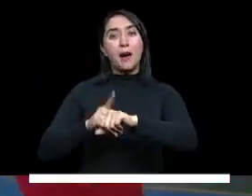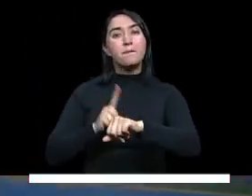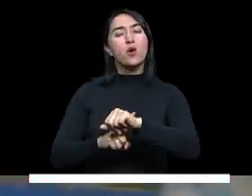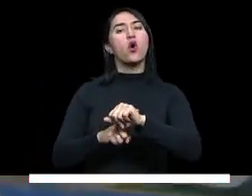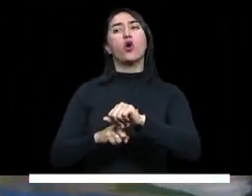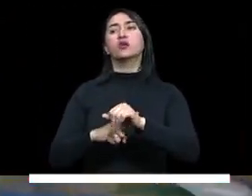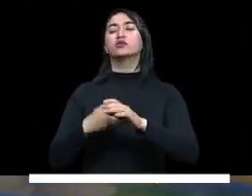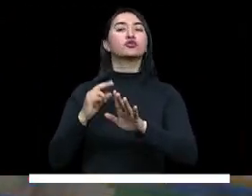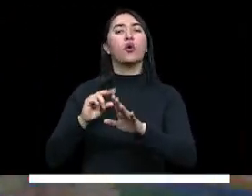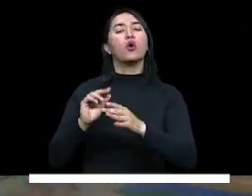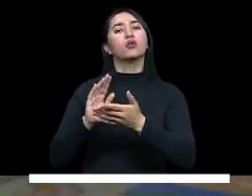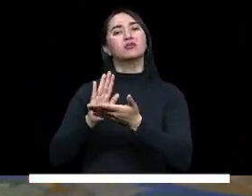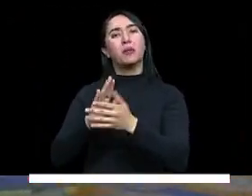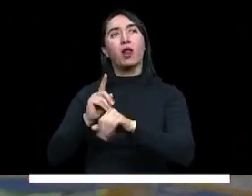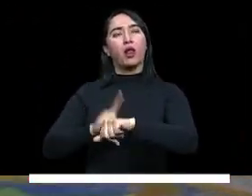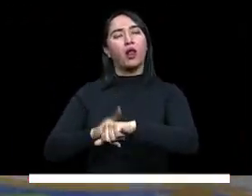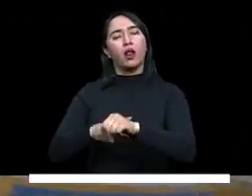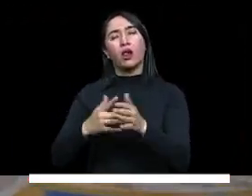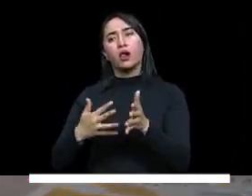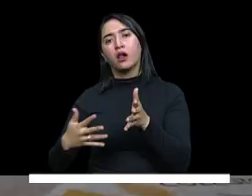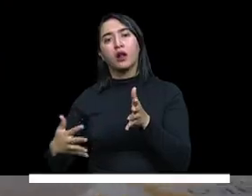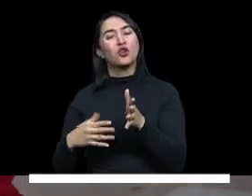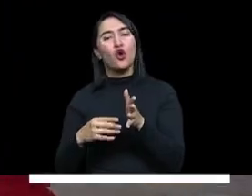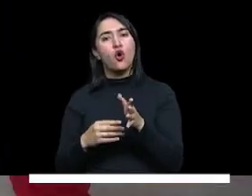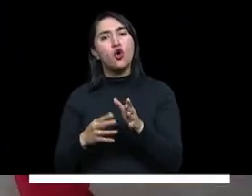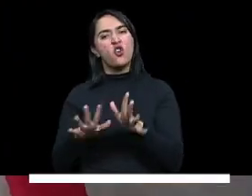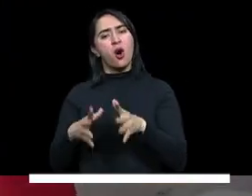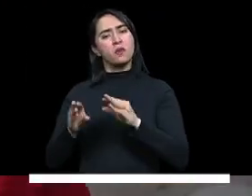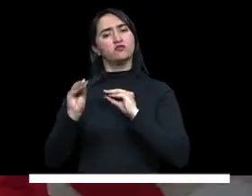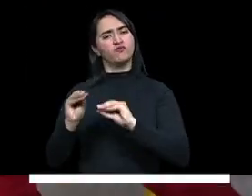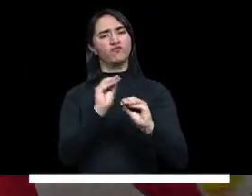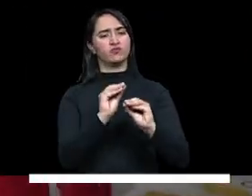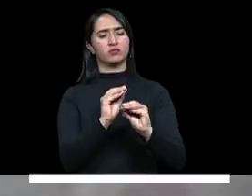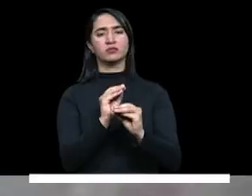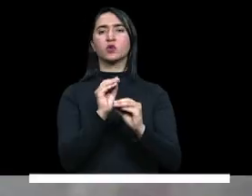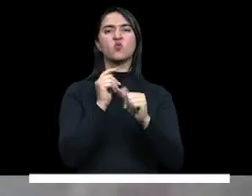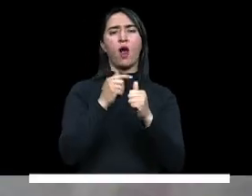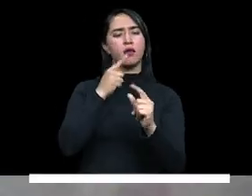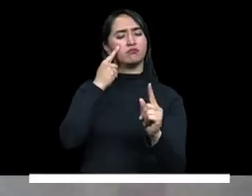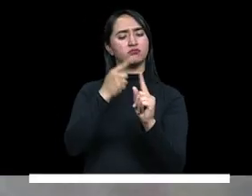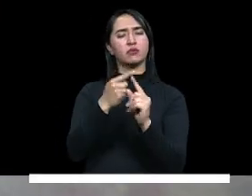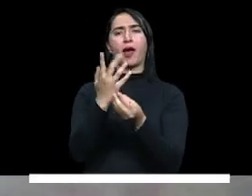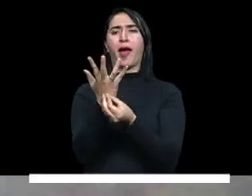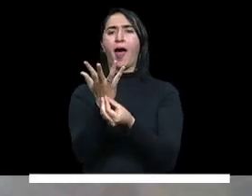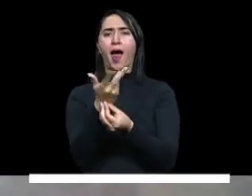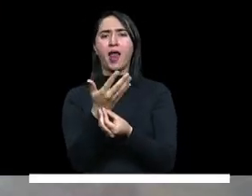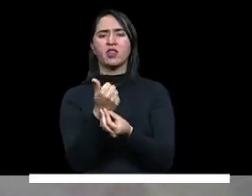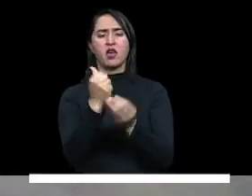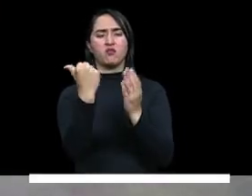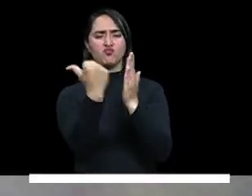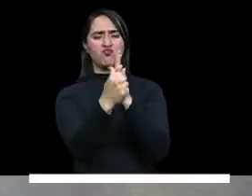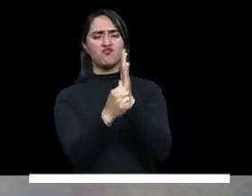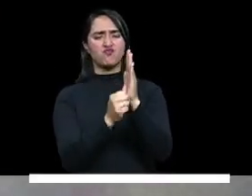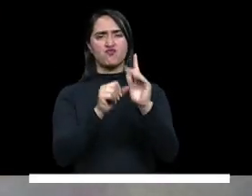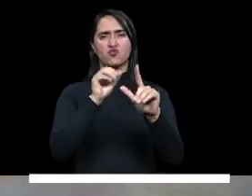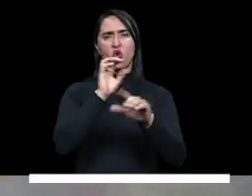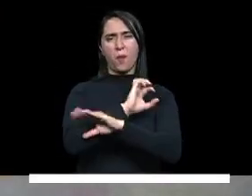resignificación de la jornada escolar para que puedan contar con formación en arte, en programación y en deporte.